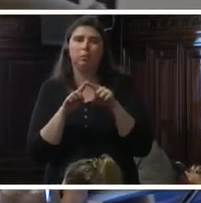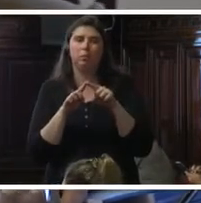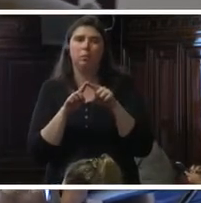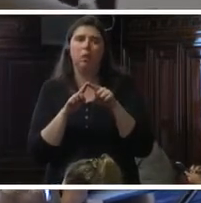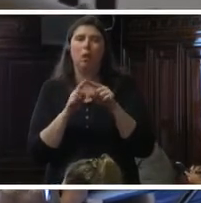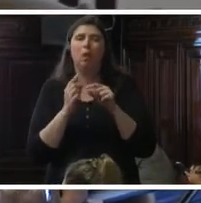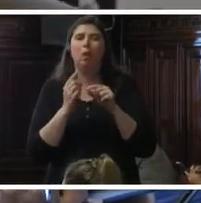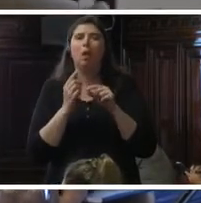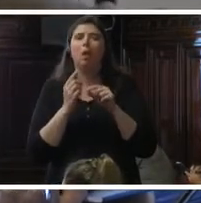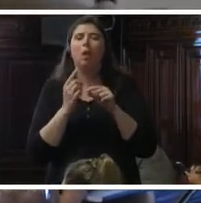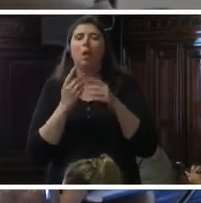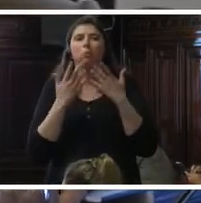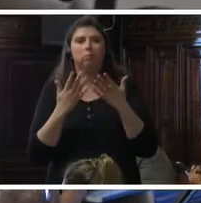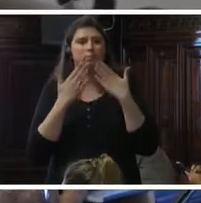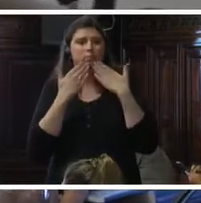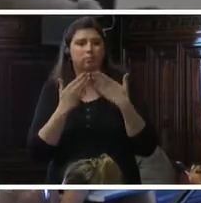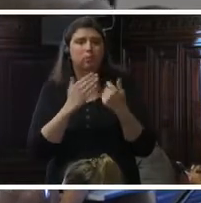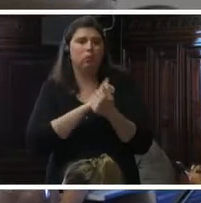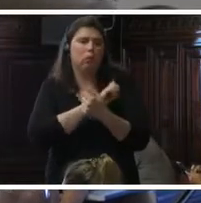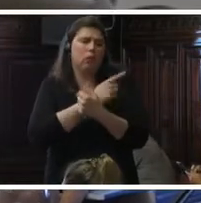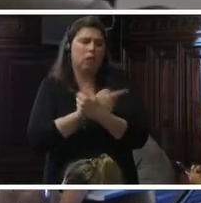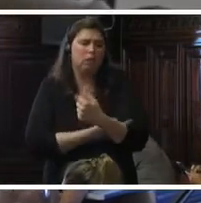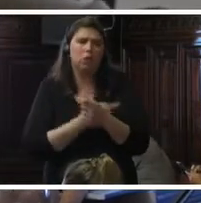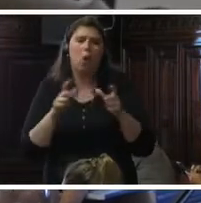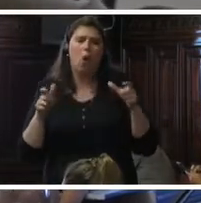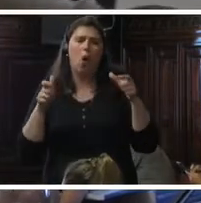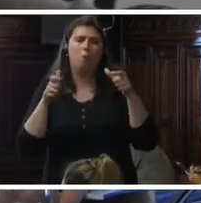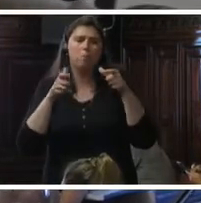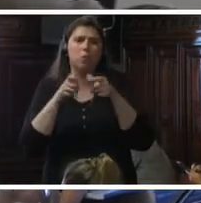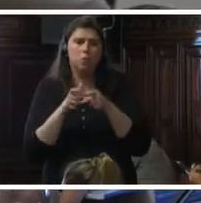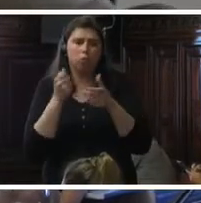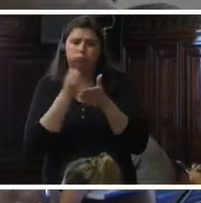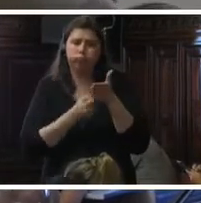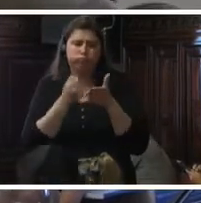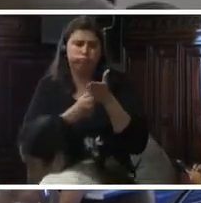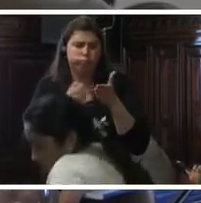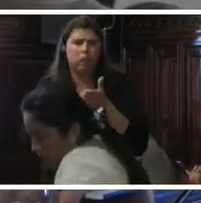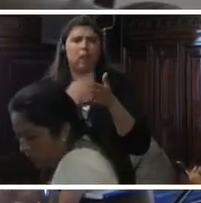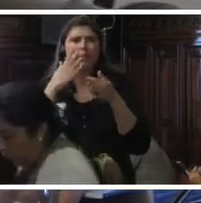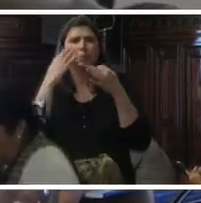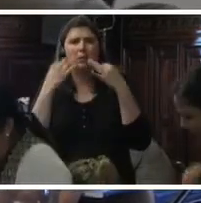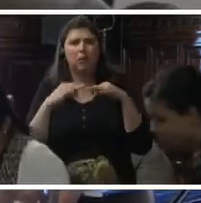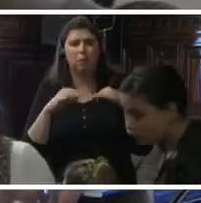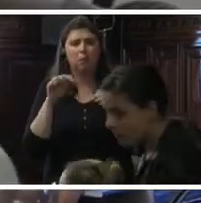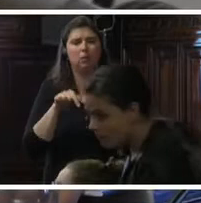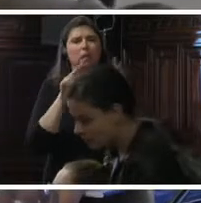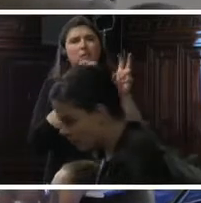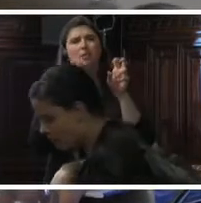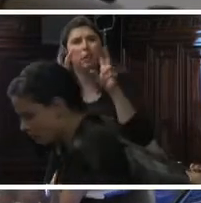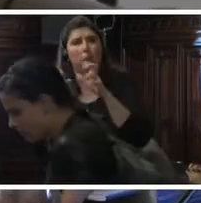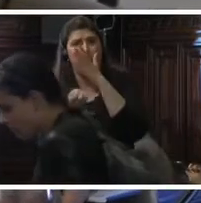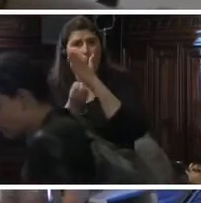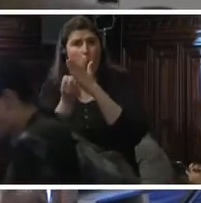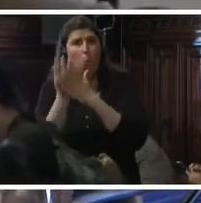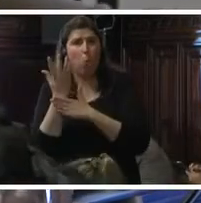fortalecimiento de la comisión, particularmente en las unidades temáticas nuevas como